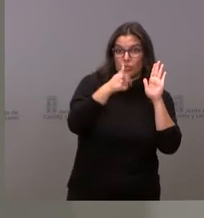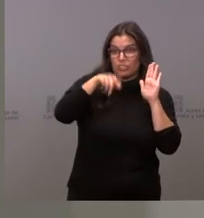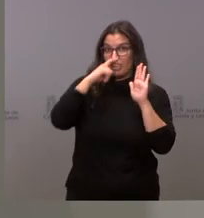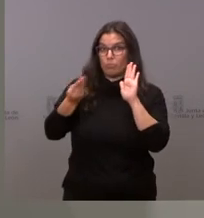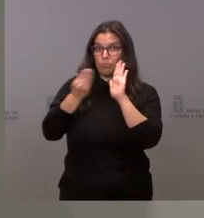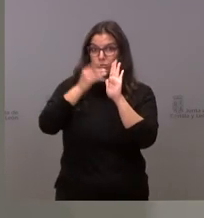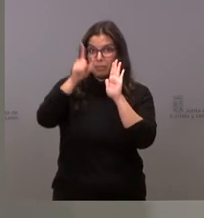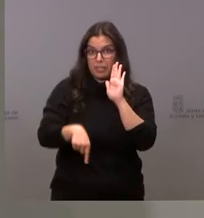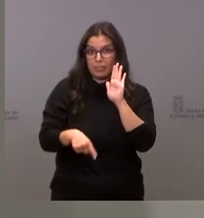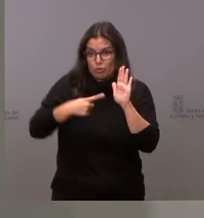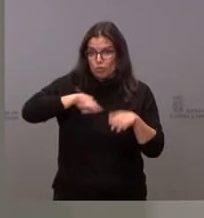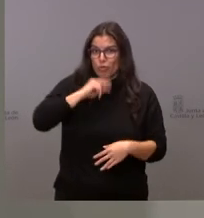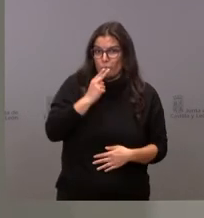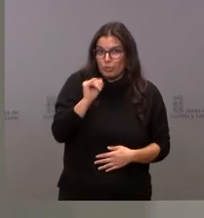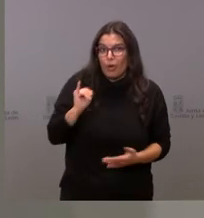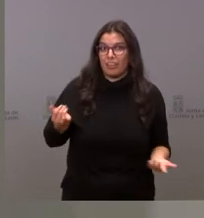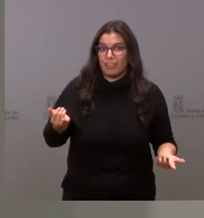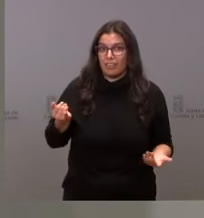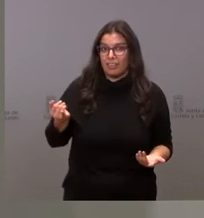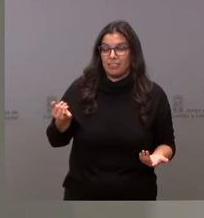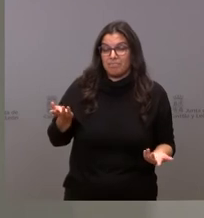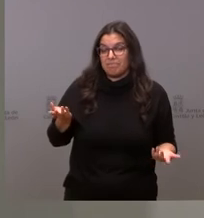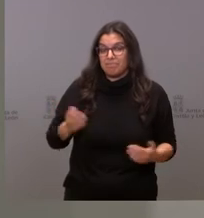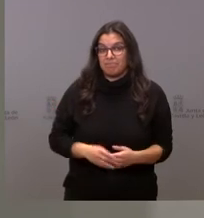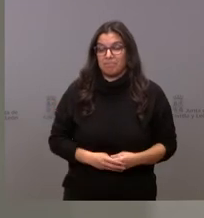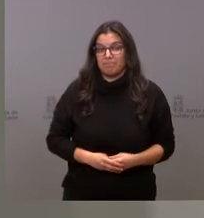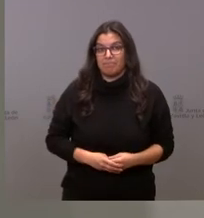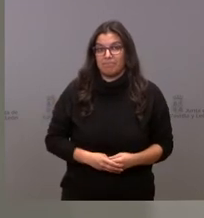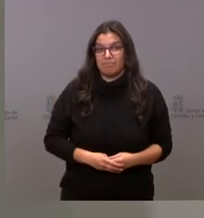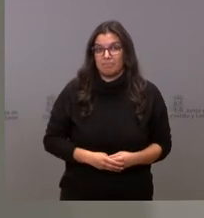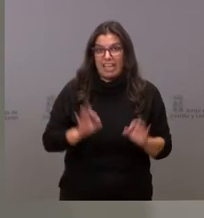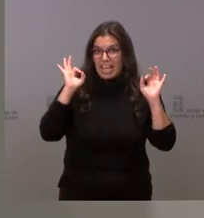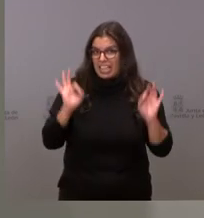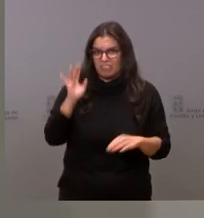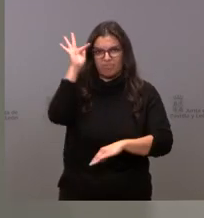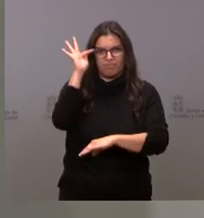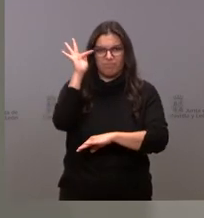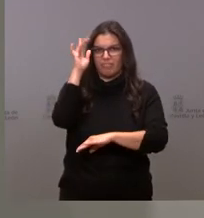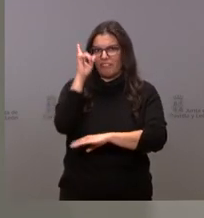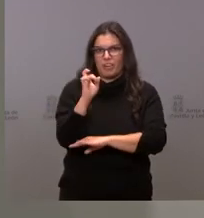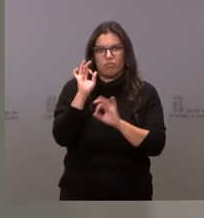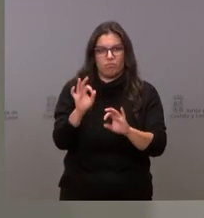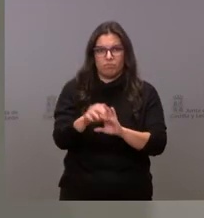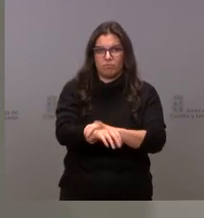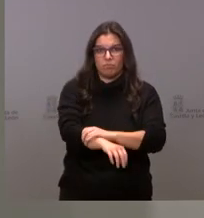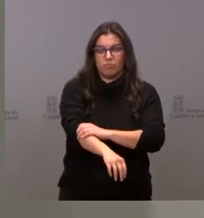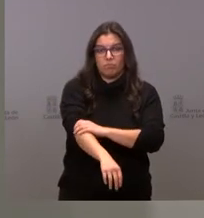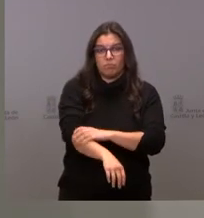compromiso en este asunto insisto es inamovible y